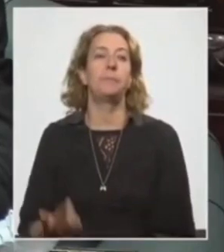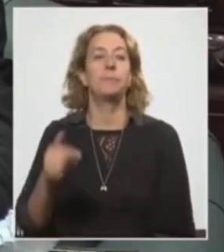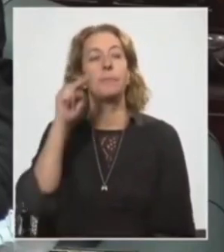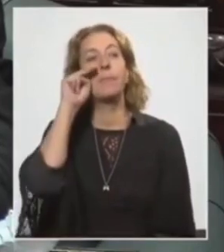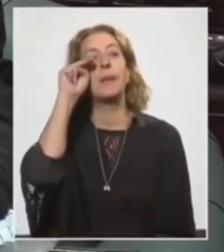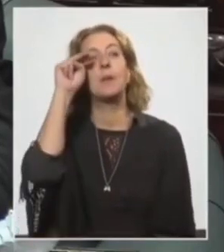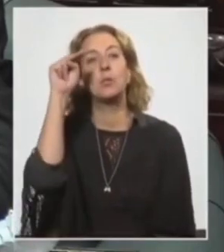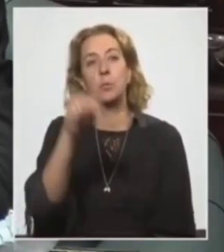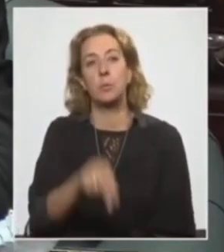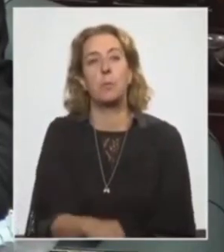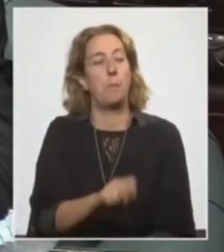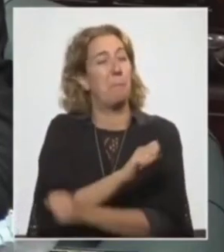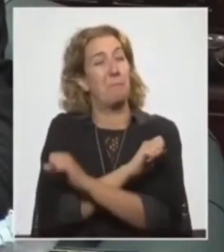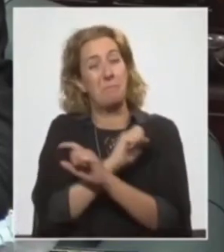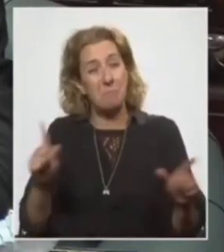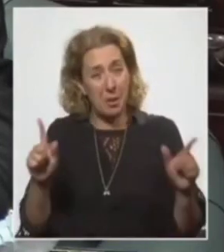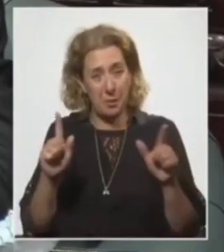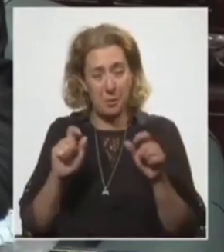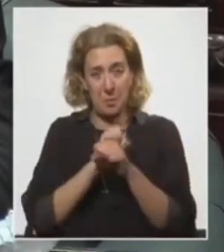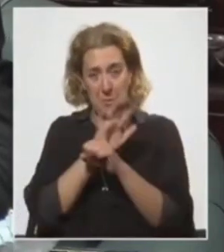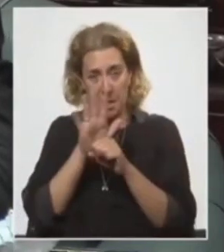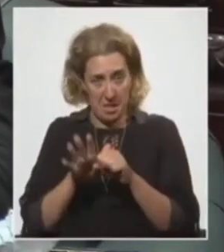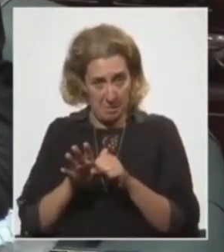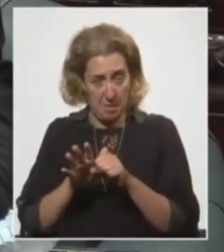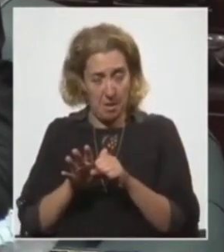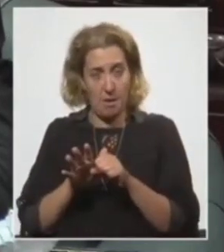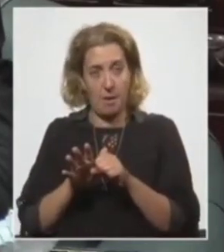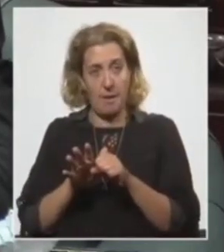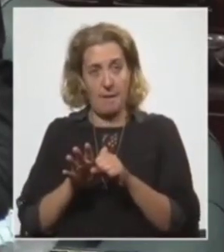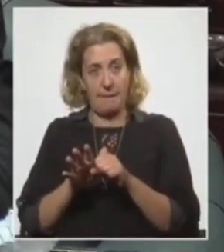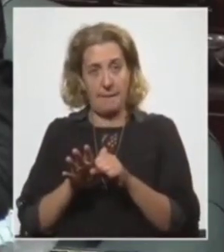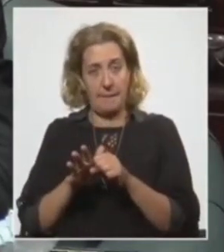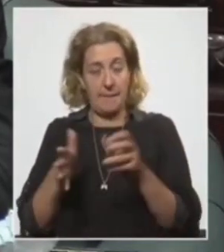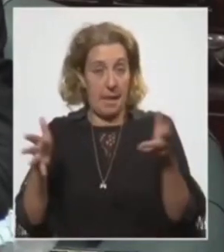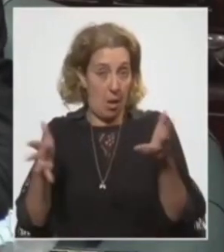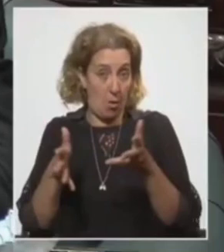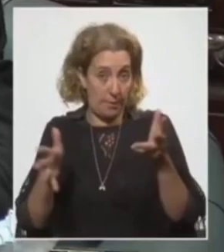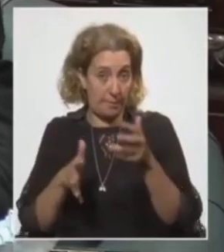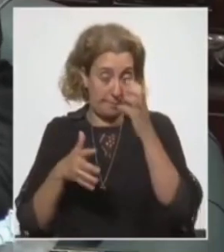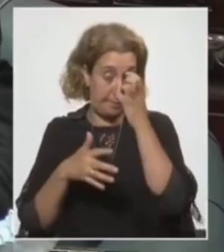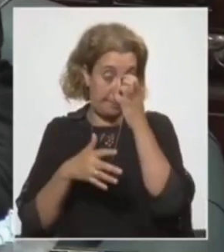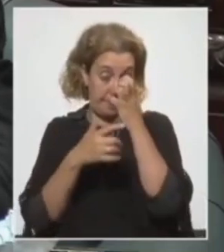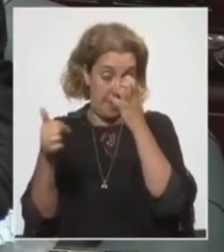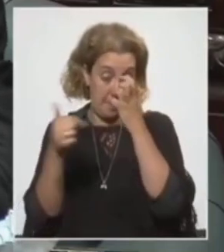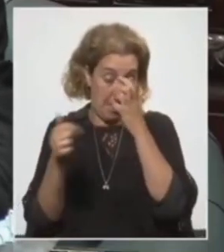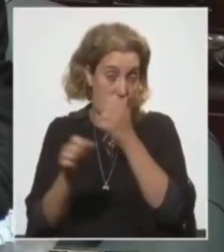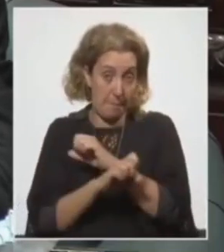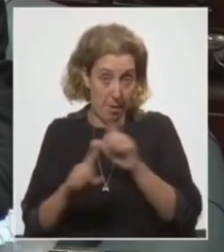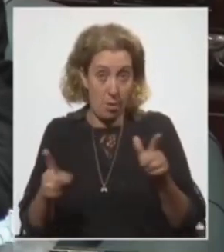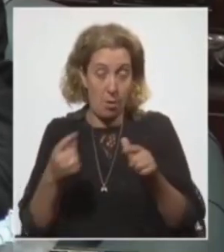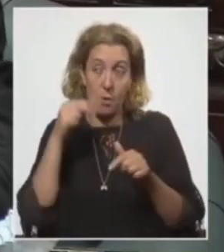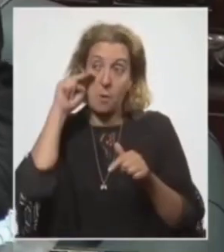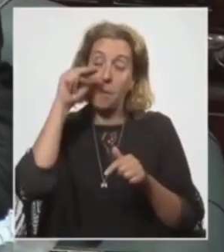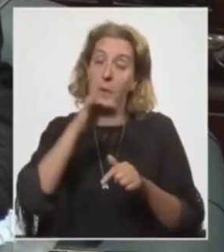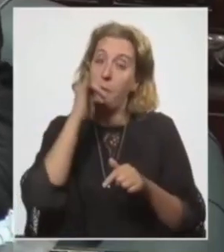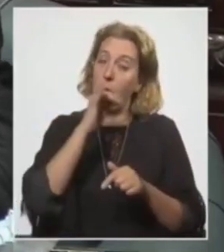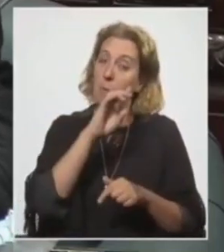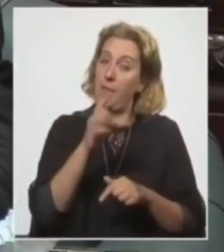recrudecer la pandemia en los términos que lo estamos viendo en estas semanas, cuando vemos el informe del GACH,